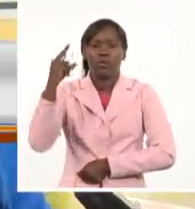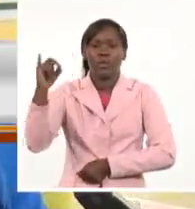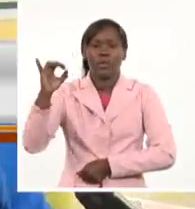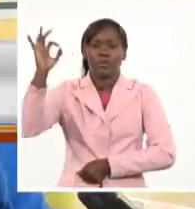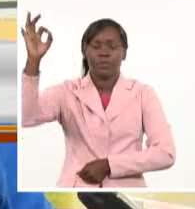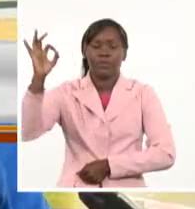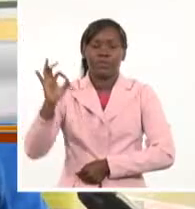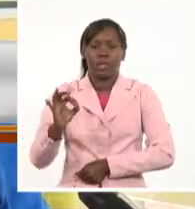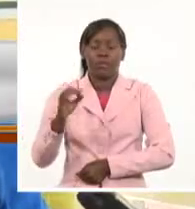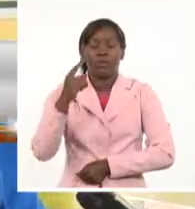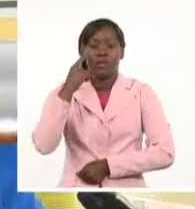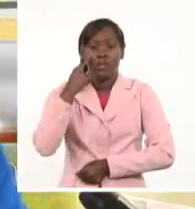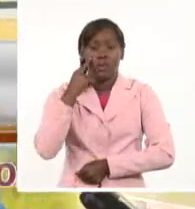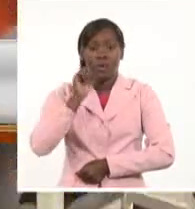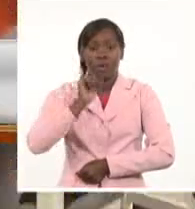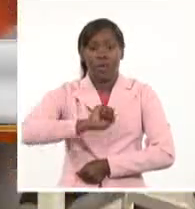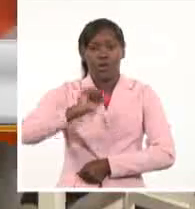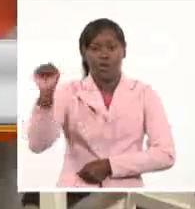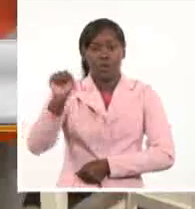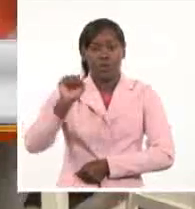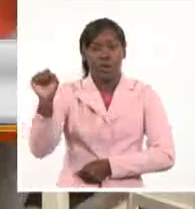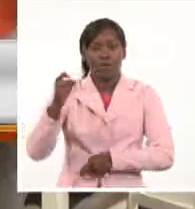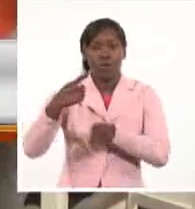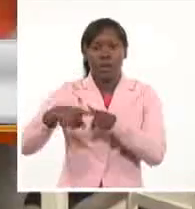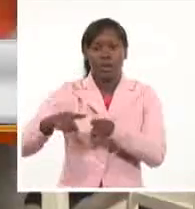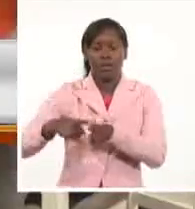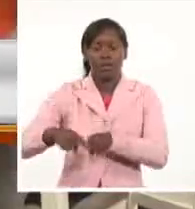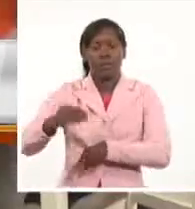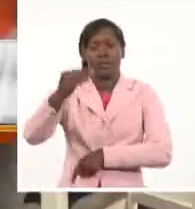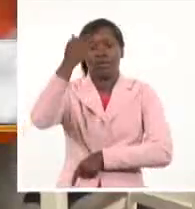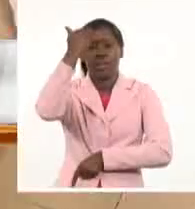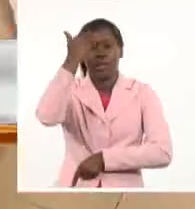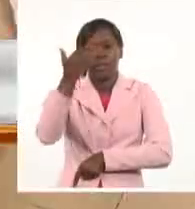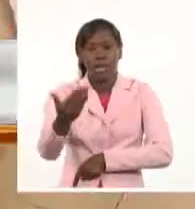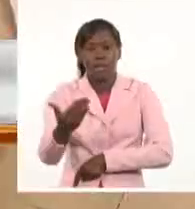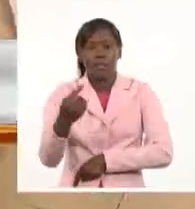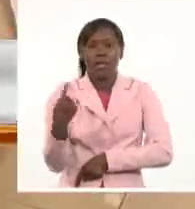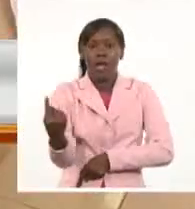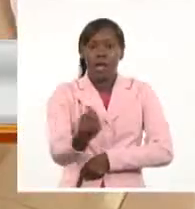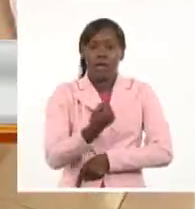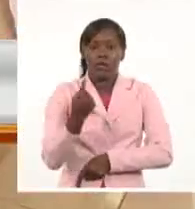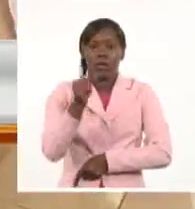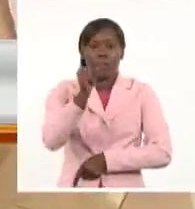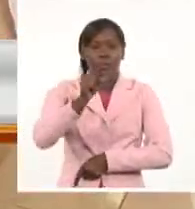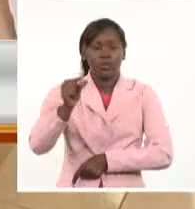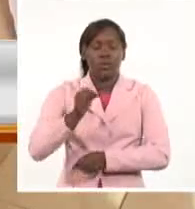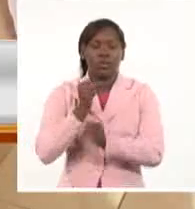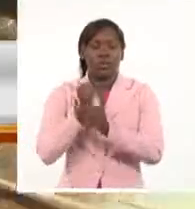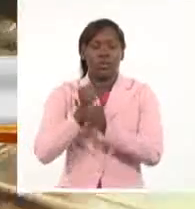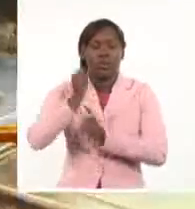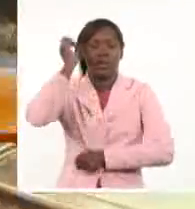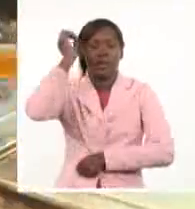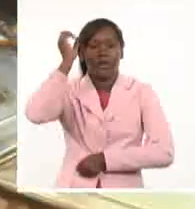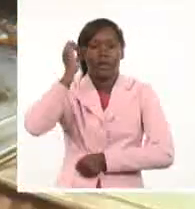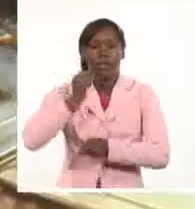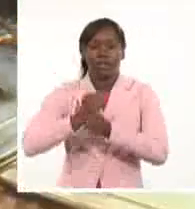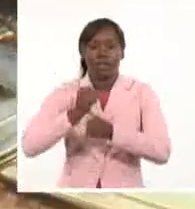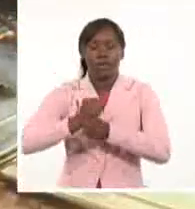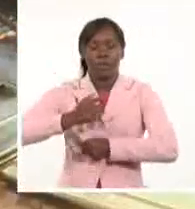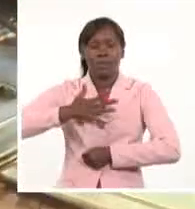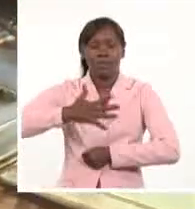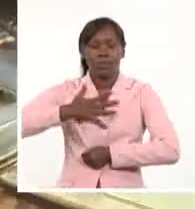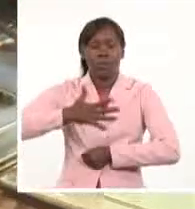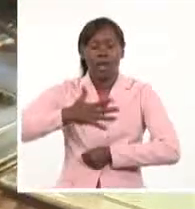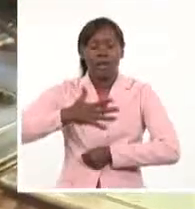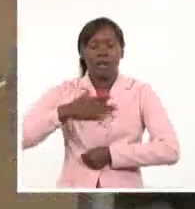los logros que hemos tenido hoy y como estamos hoy comprados. Gracias a los pequeños agricultores, gracias a los trabajadores por cuenta propia, gracias